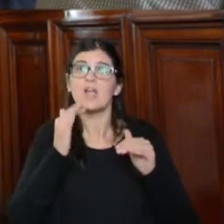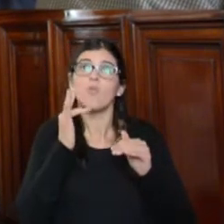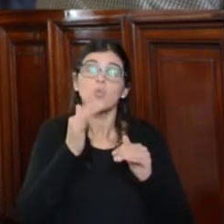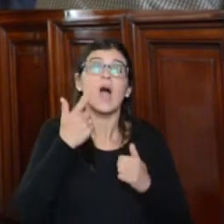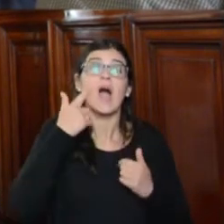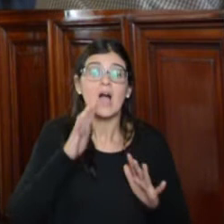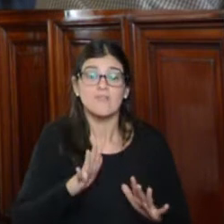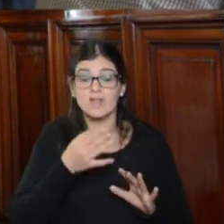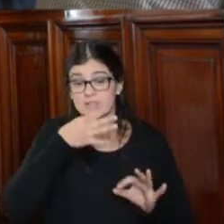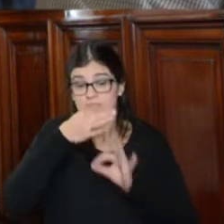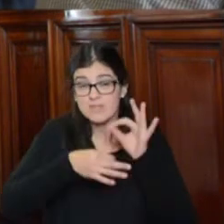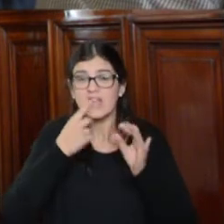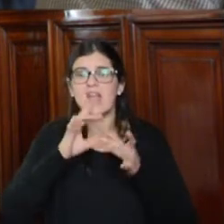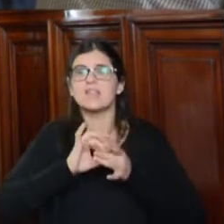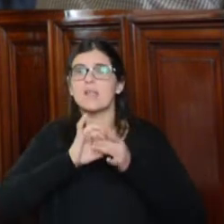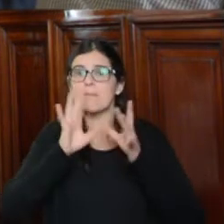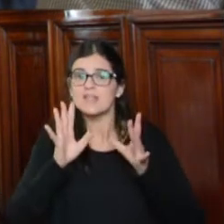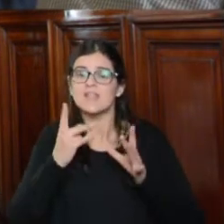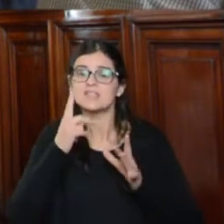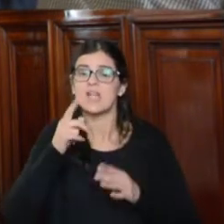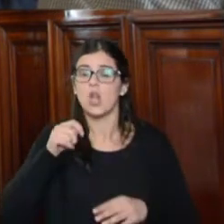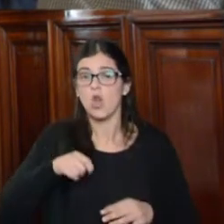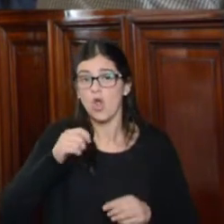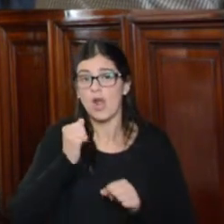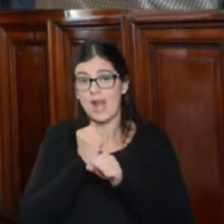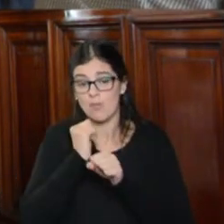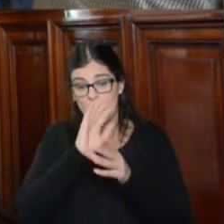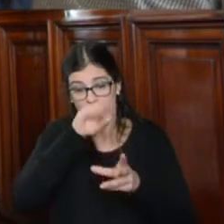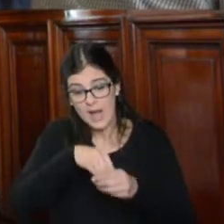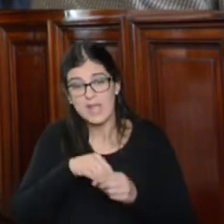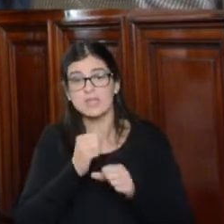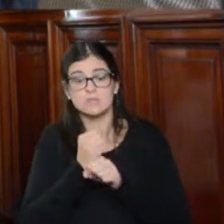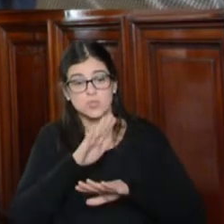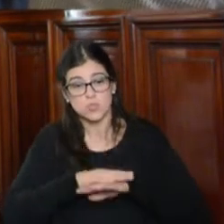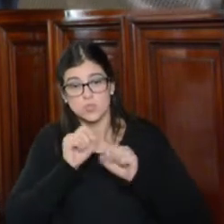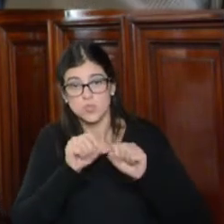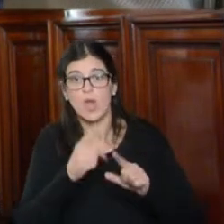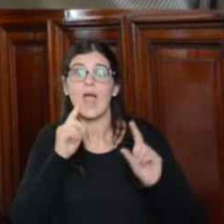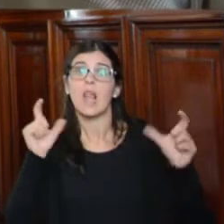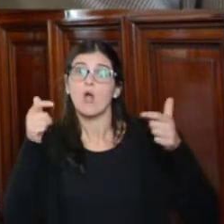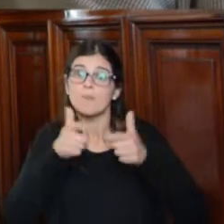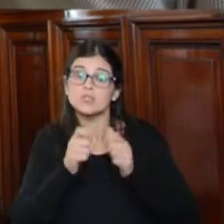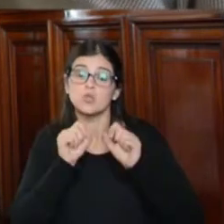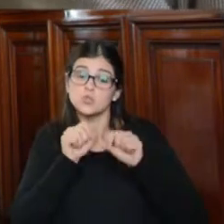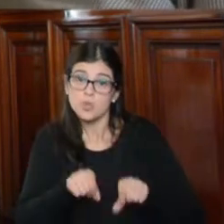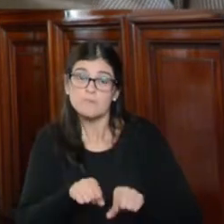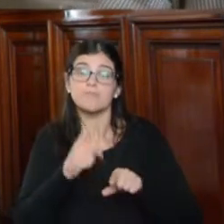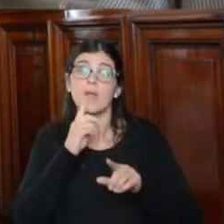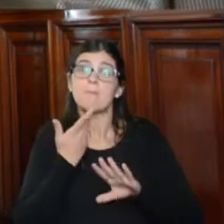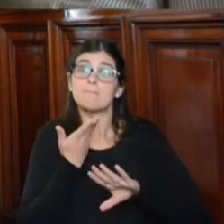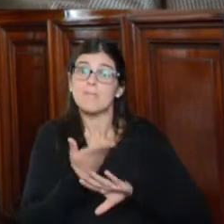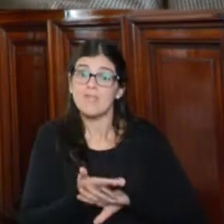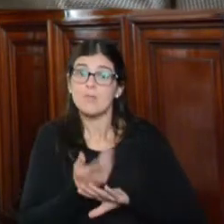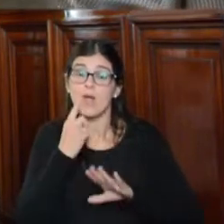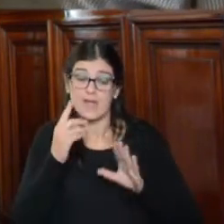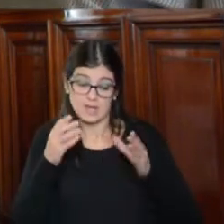garantice expresamente la independencia de los magistrados laborales en el ejercicio de su función. A la Comisión, por su parte, solicitamos